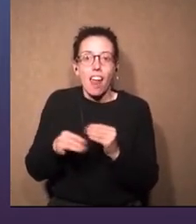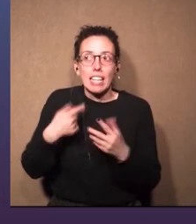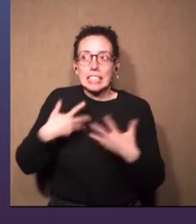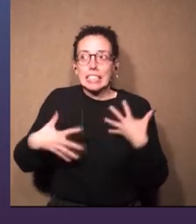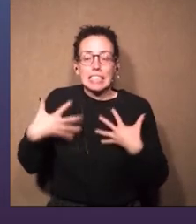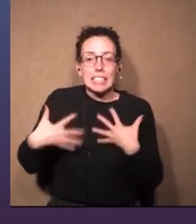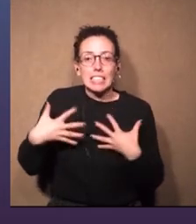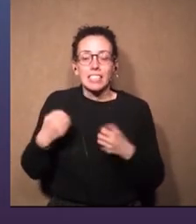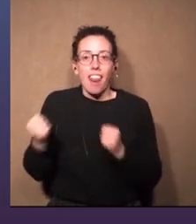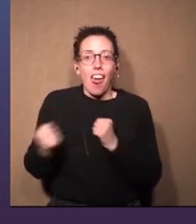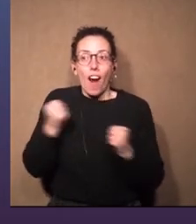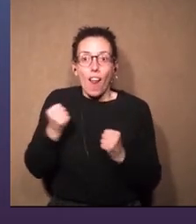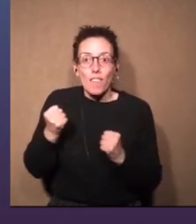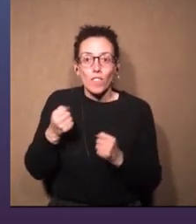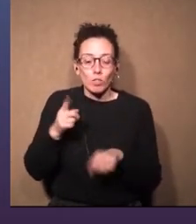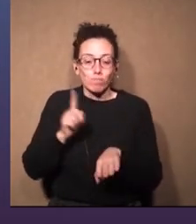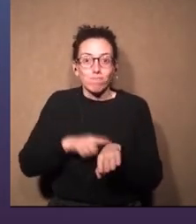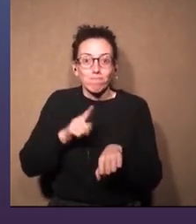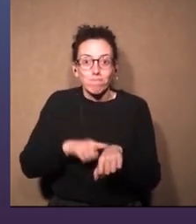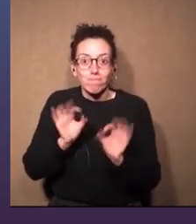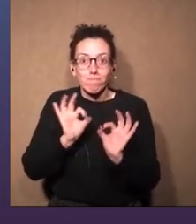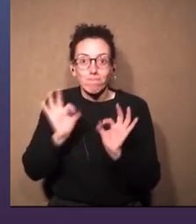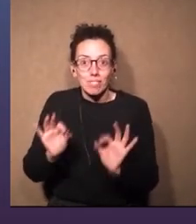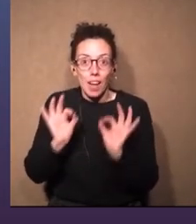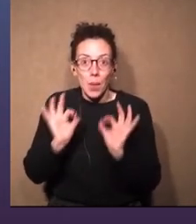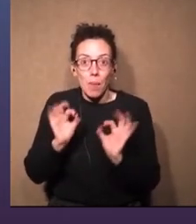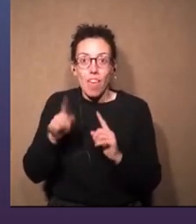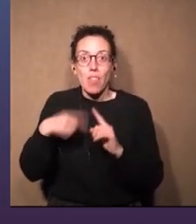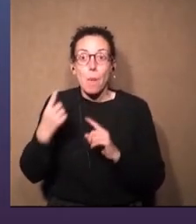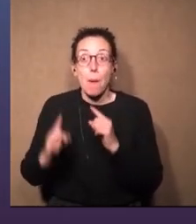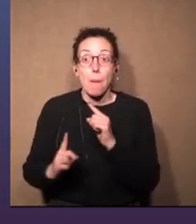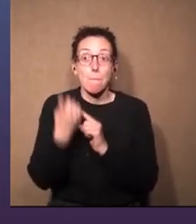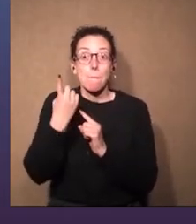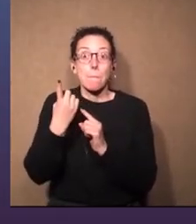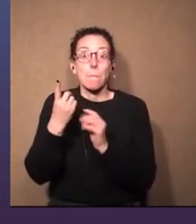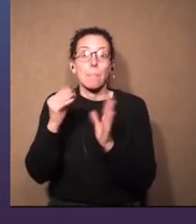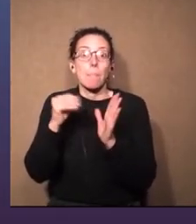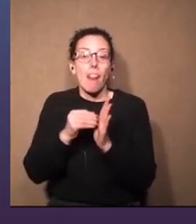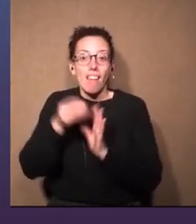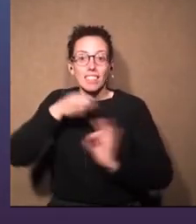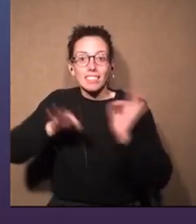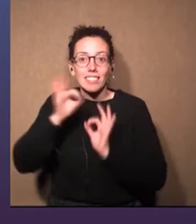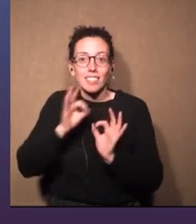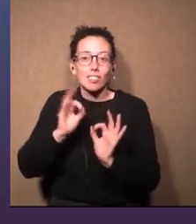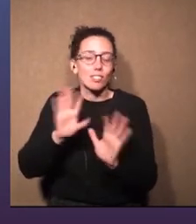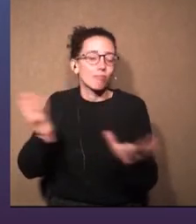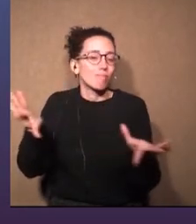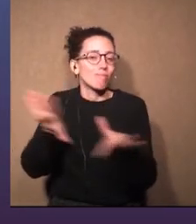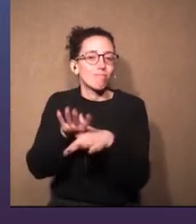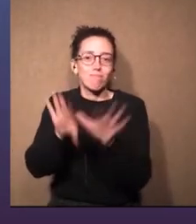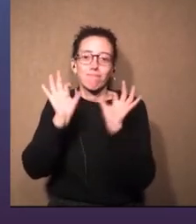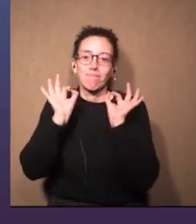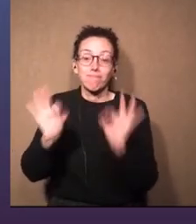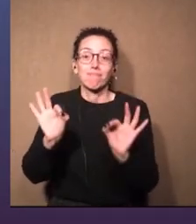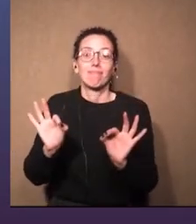y era la línea de no llegar. Y después llegas a un estreno y todo se encaja.